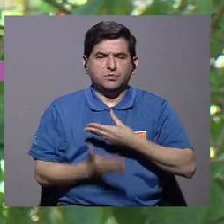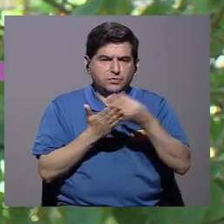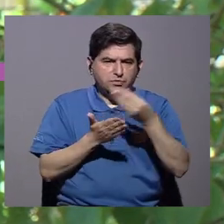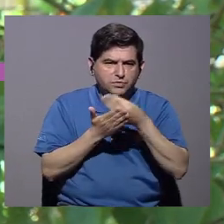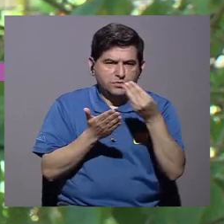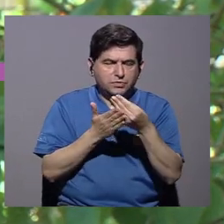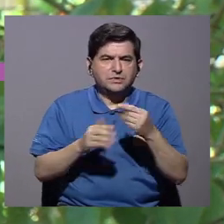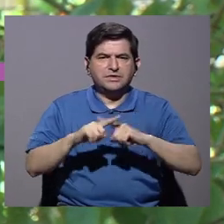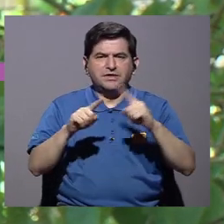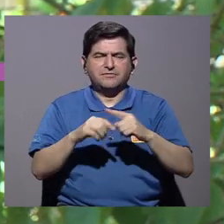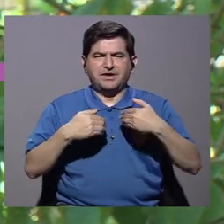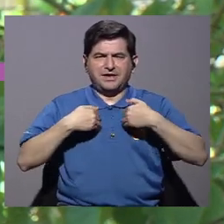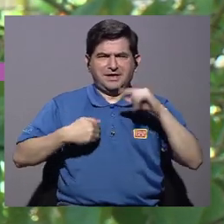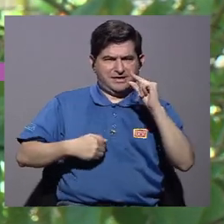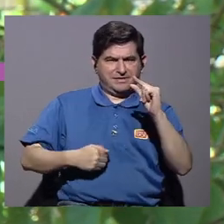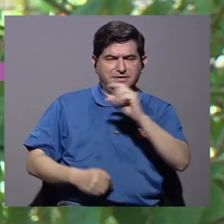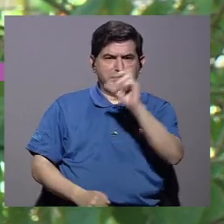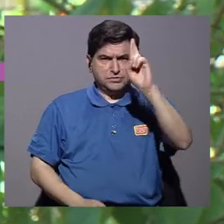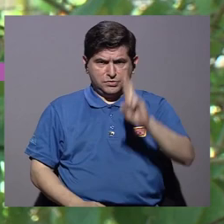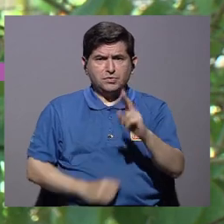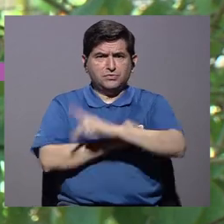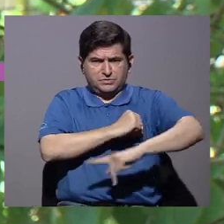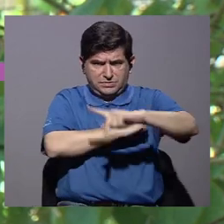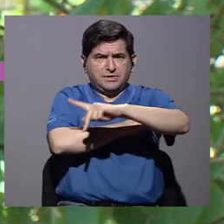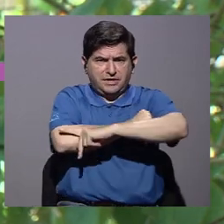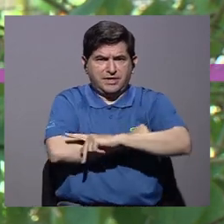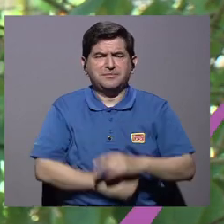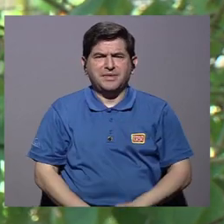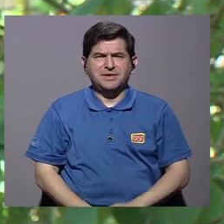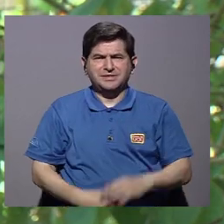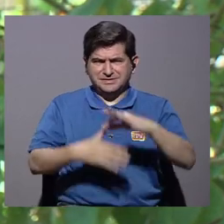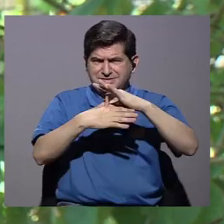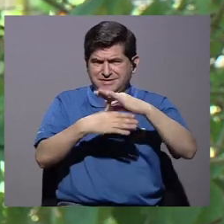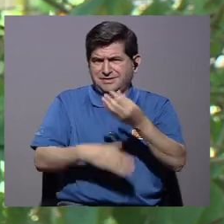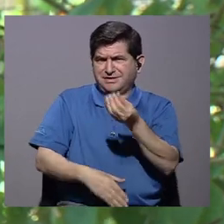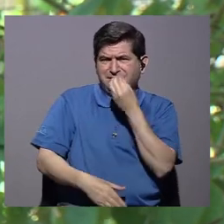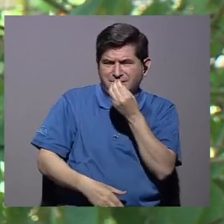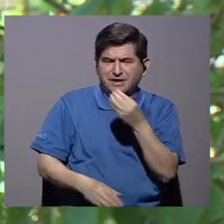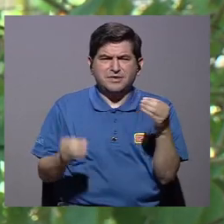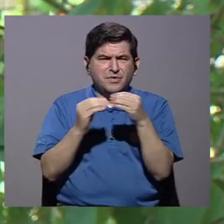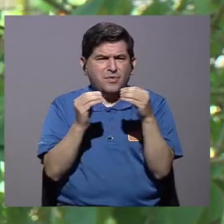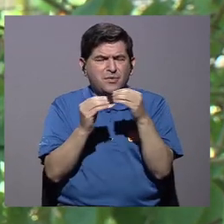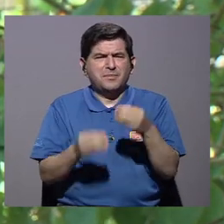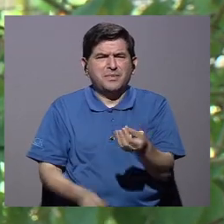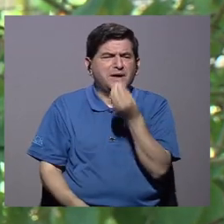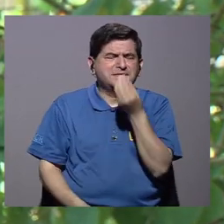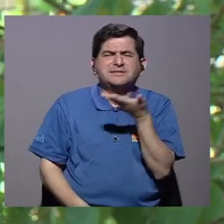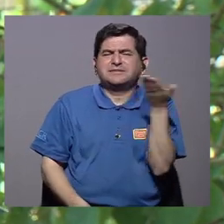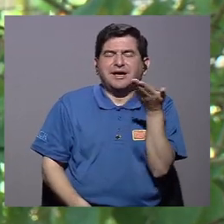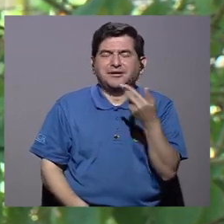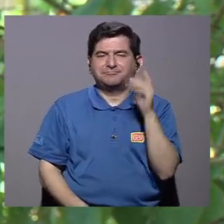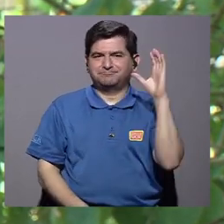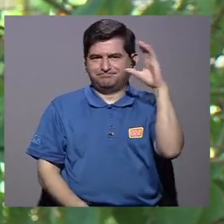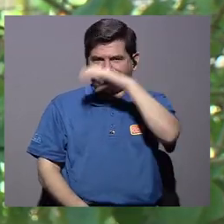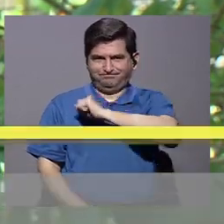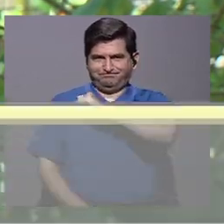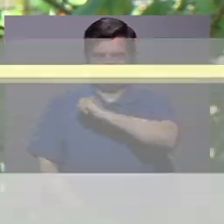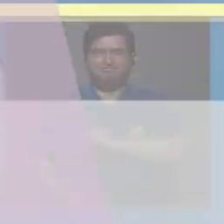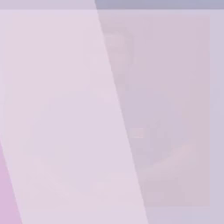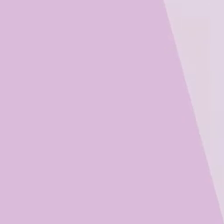ante el consumo de insectos. ¿Es Costa Rica un país carnívoro? ¿Qué es lo que más consumimos? Veamos.